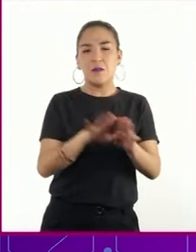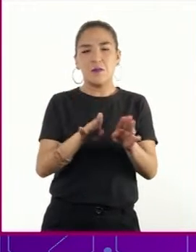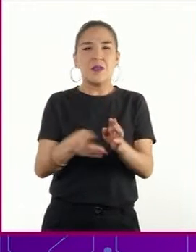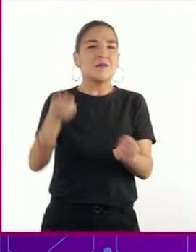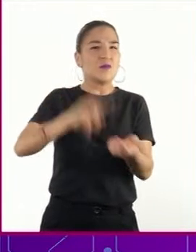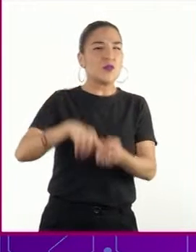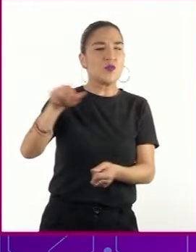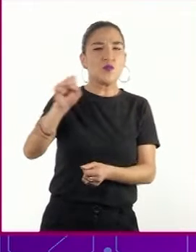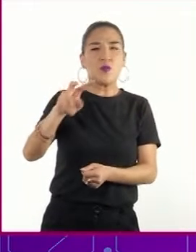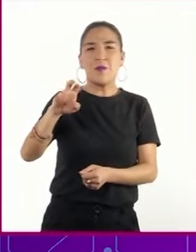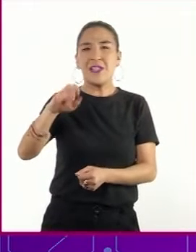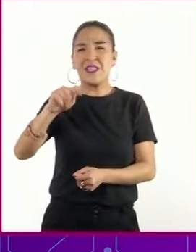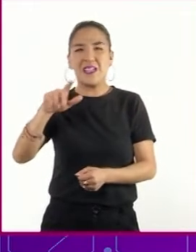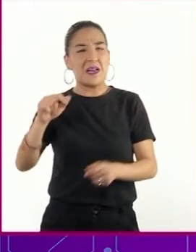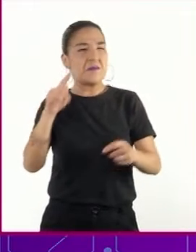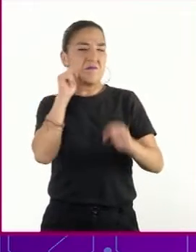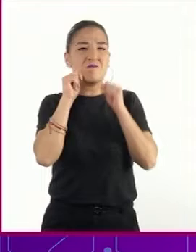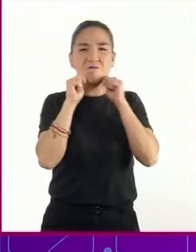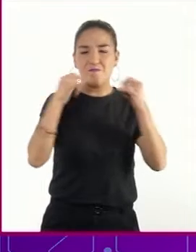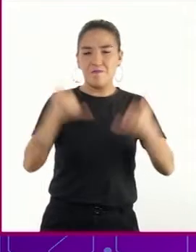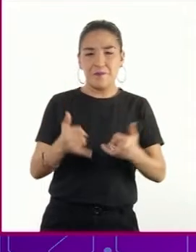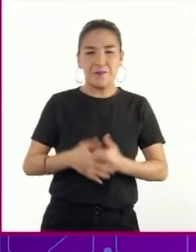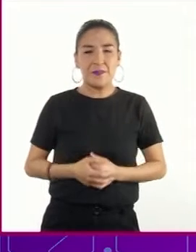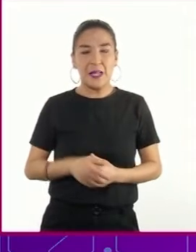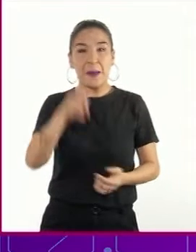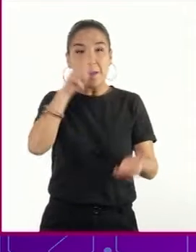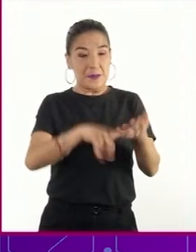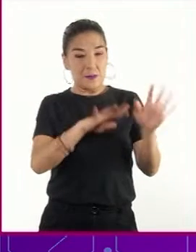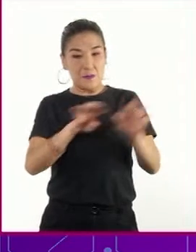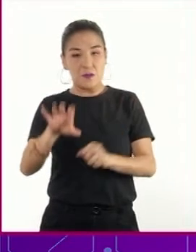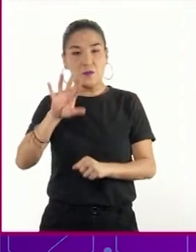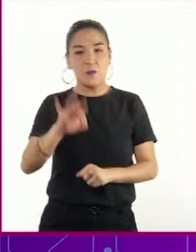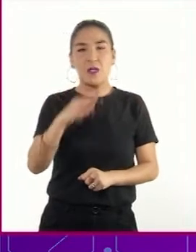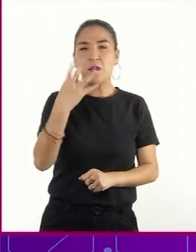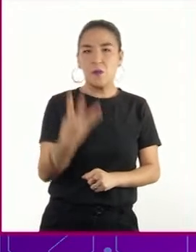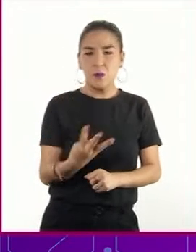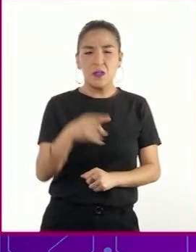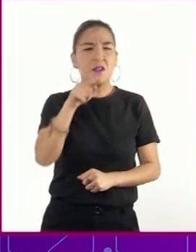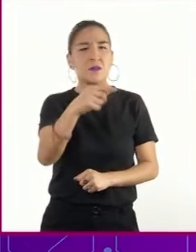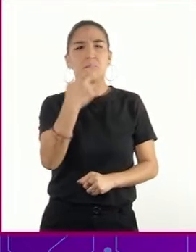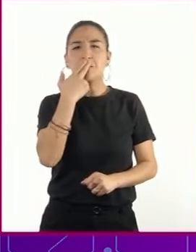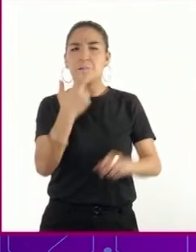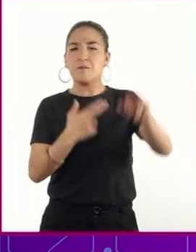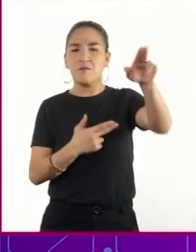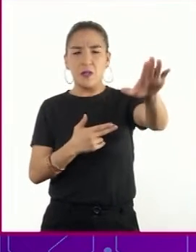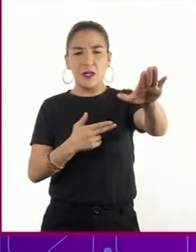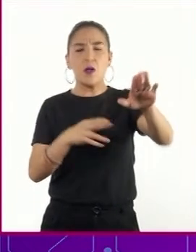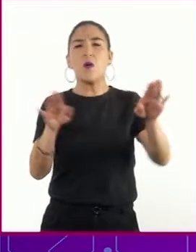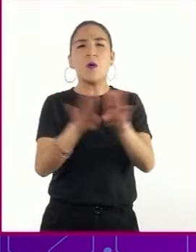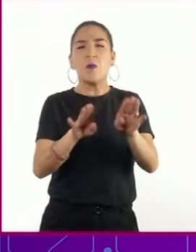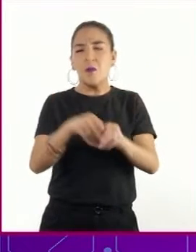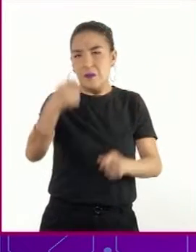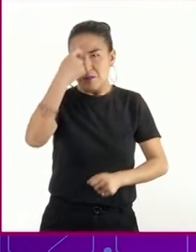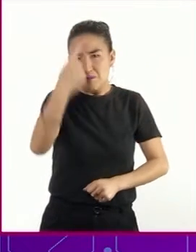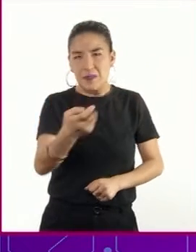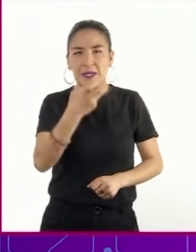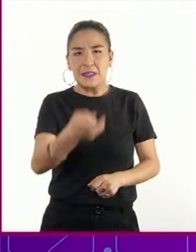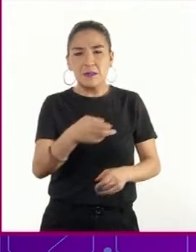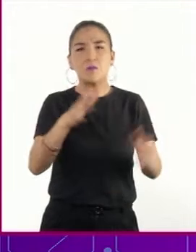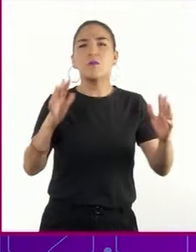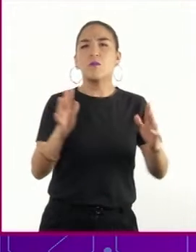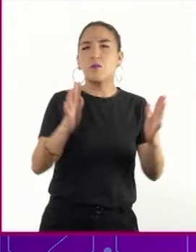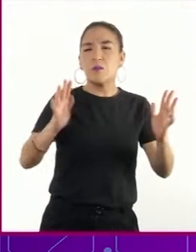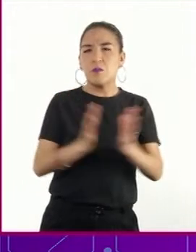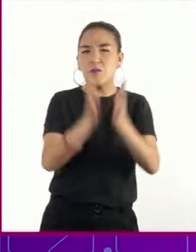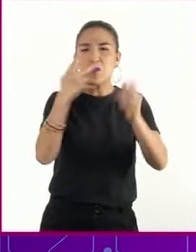El 18 de octubre de 1944, Adolfo Hitler ordenó la creación de batallones populares a